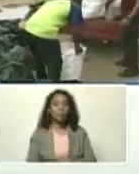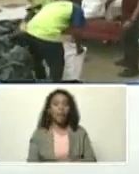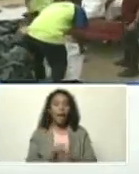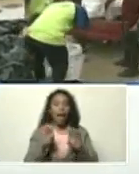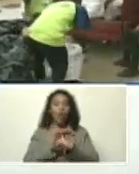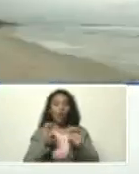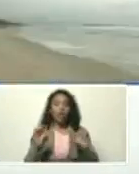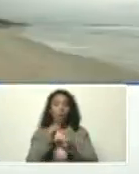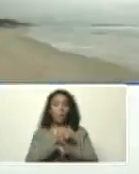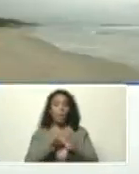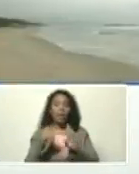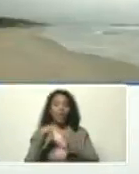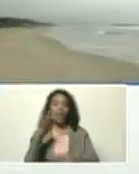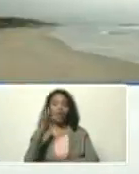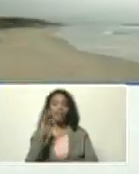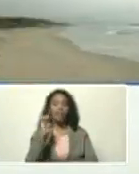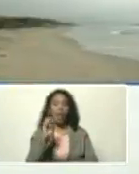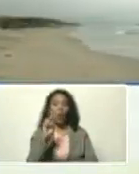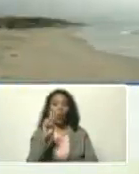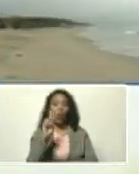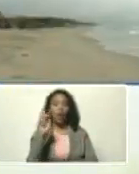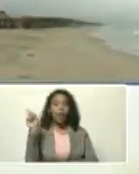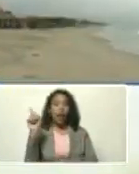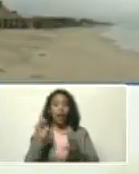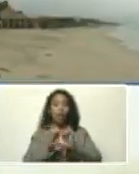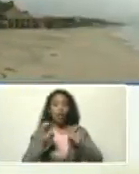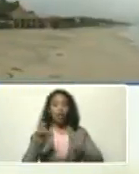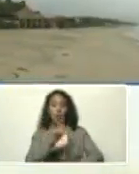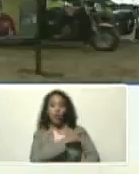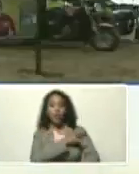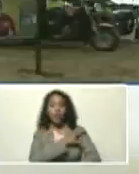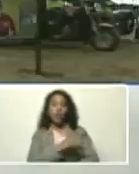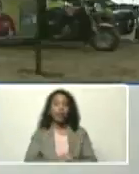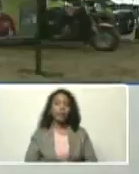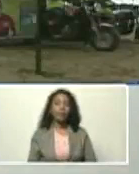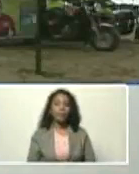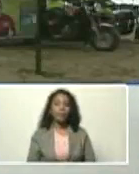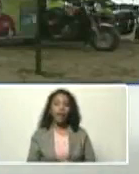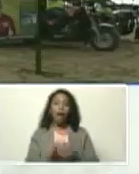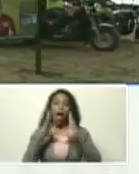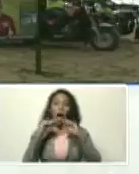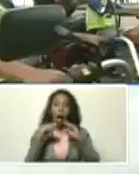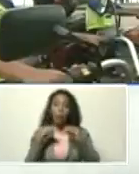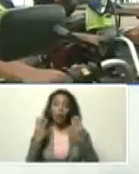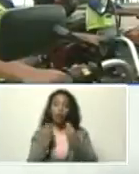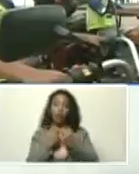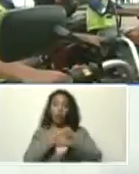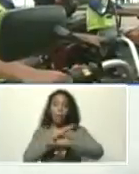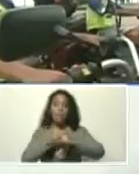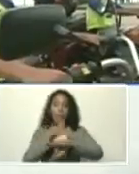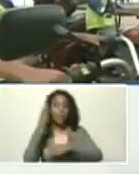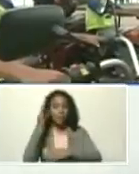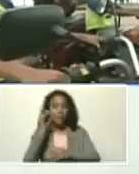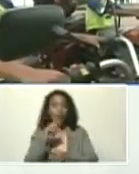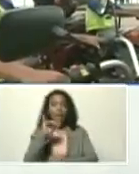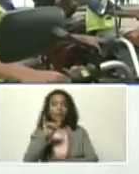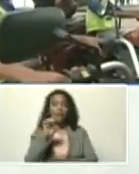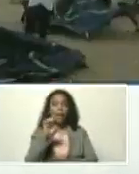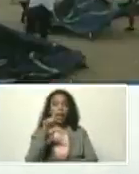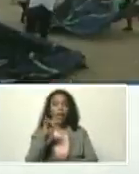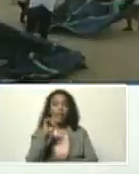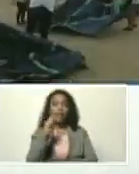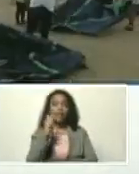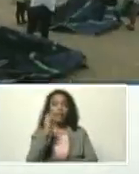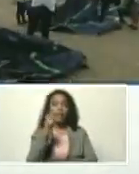educación media, de la FEU, educación universitaria, hablen con las ministras, Yelitze, Santaella,